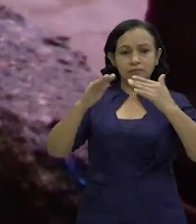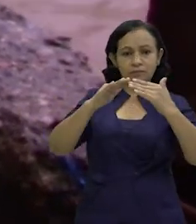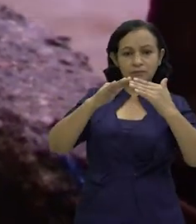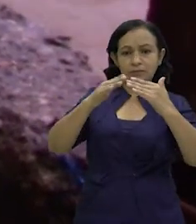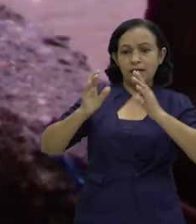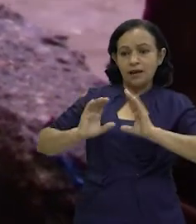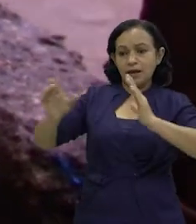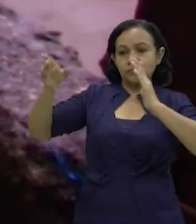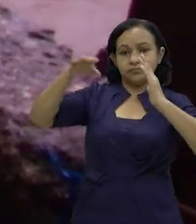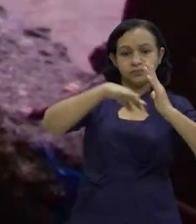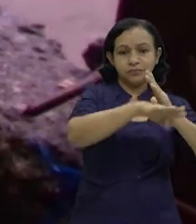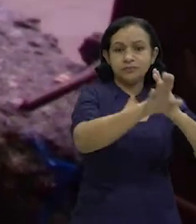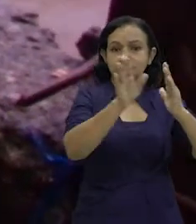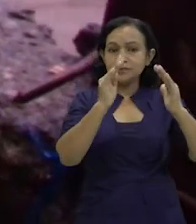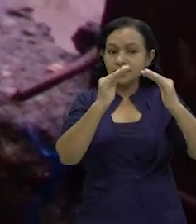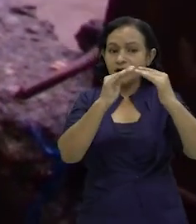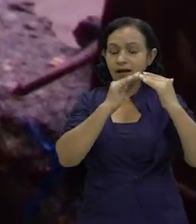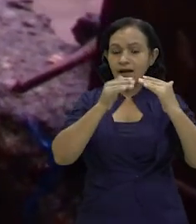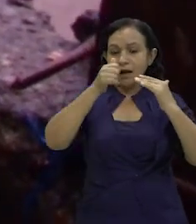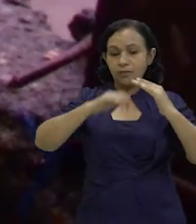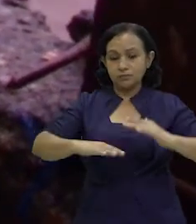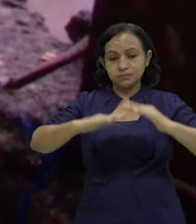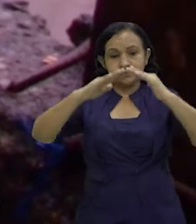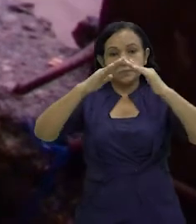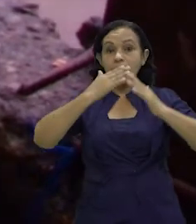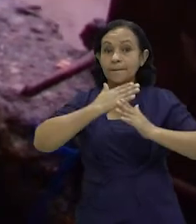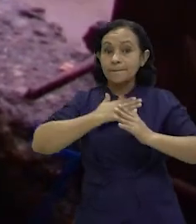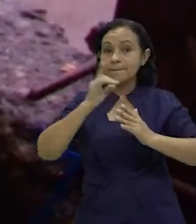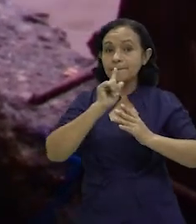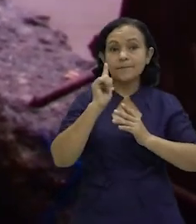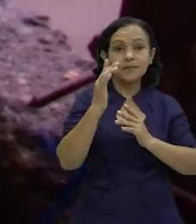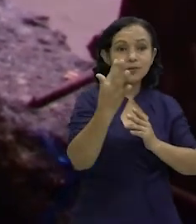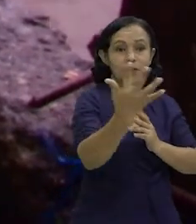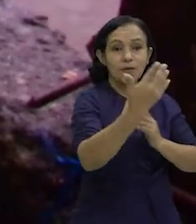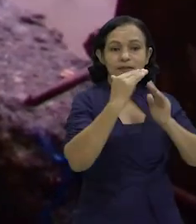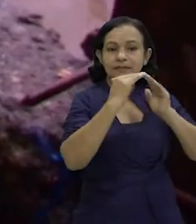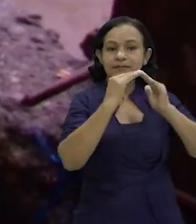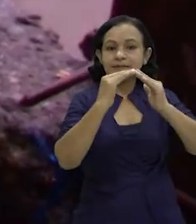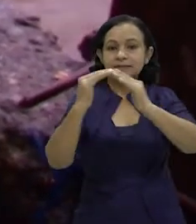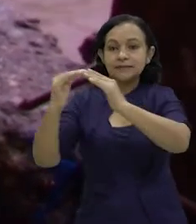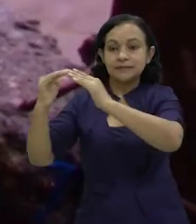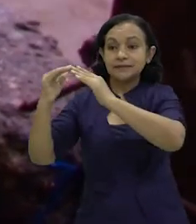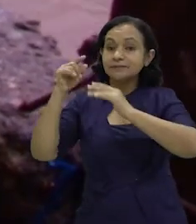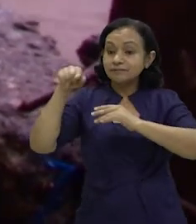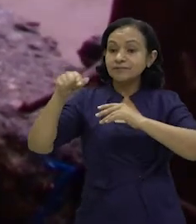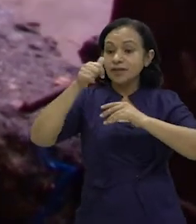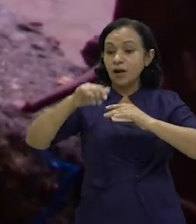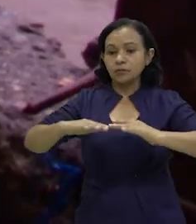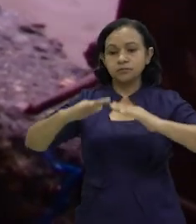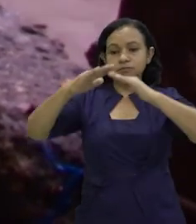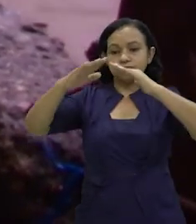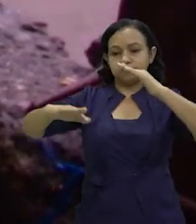la calle, de inundarnos la casa, no solo a nosotros, a toda esta línea, a toda esta cuadra, fue que se le